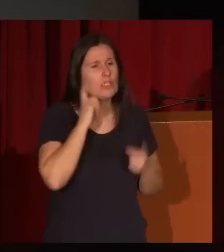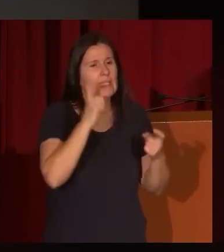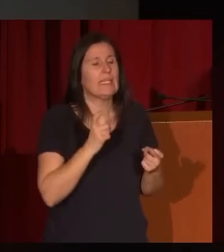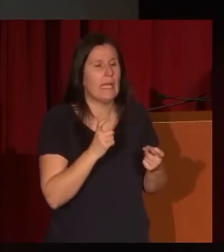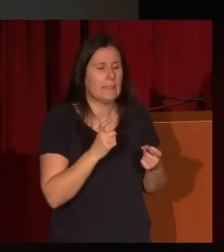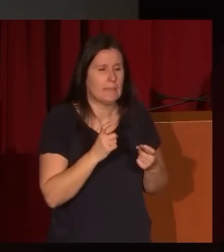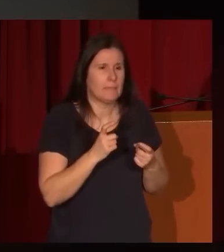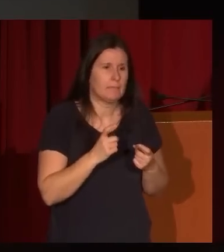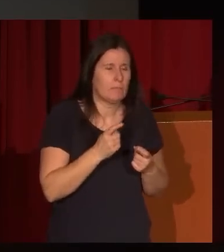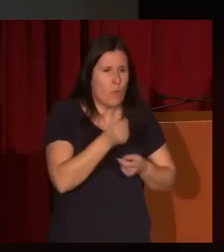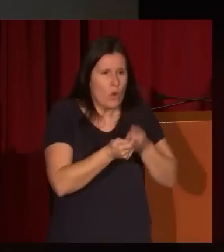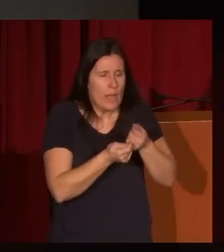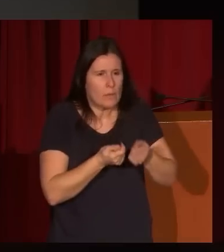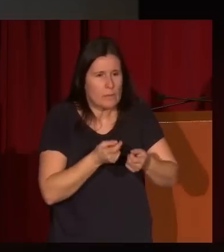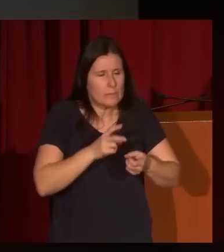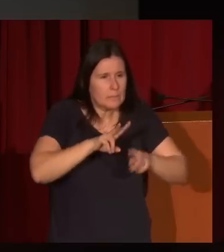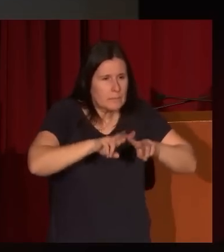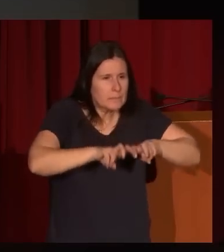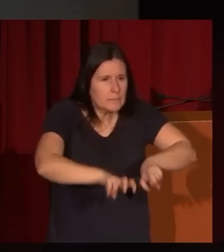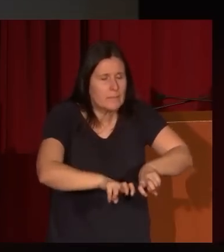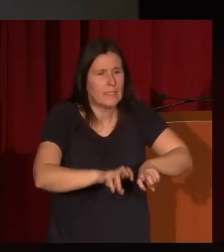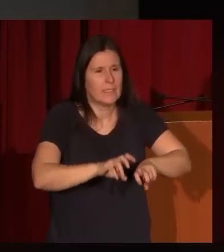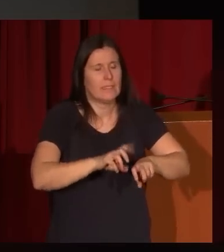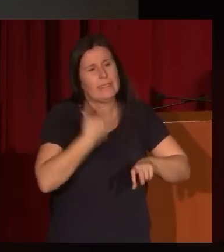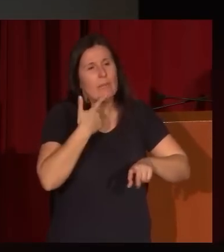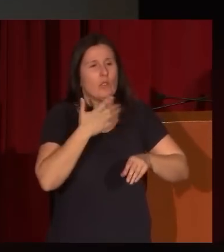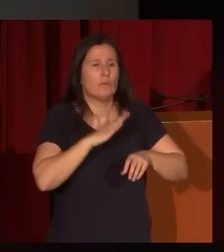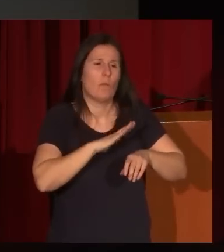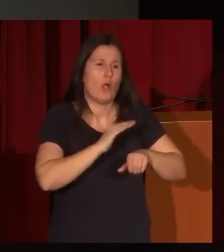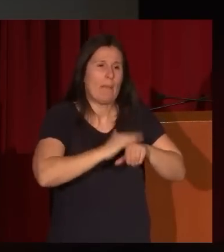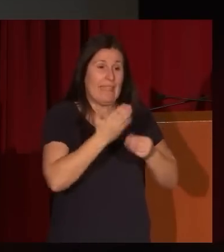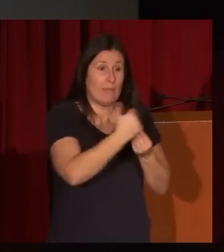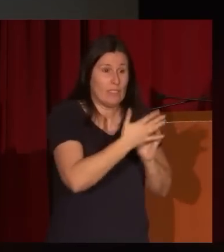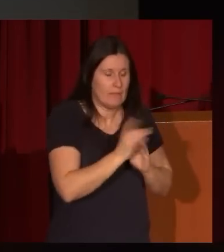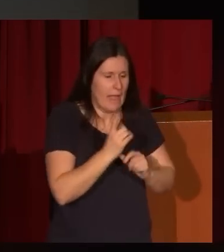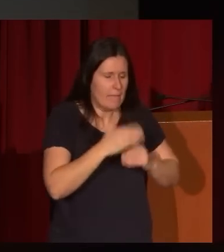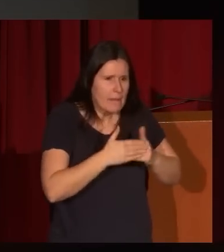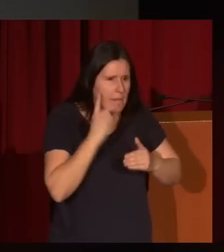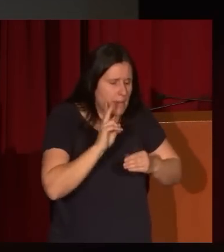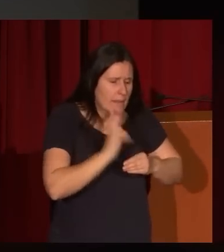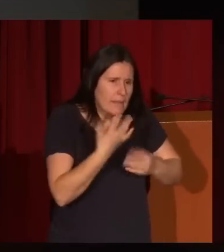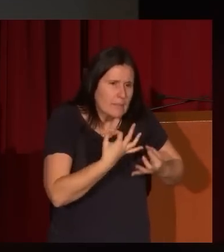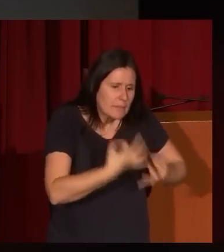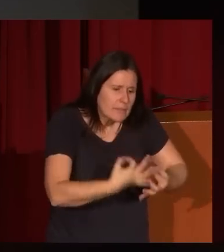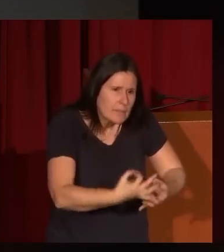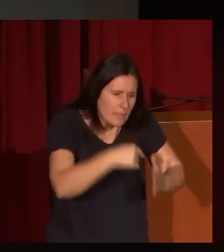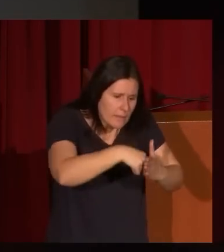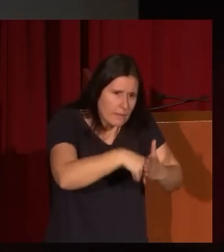las distintas capas de la cebolla hasta llegar al núcleo de lo que realmente